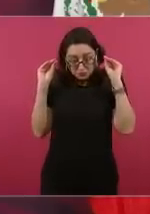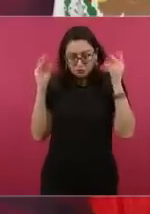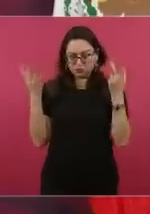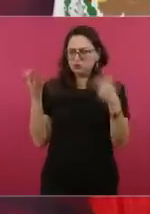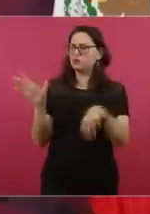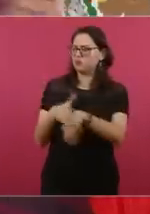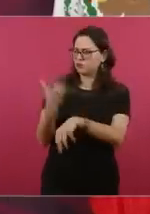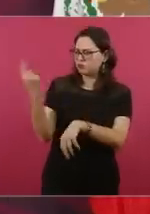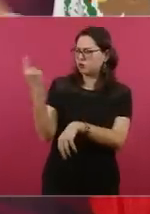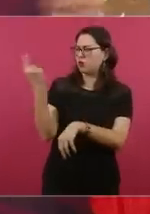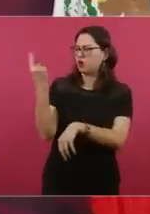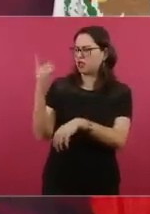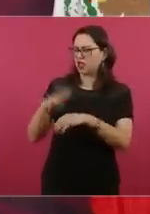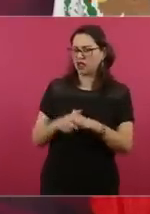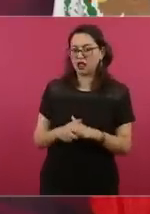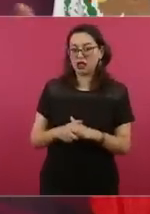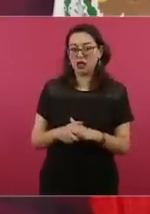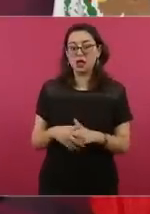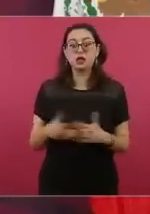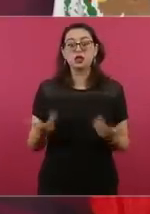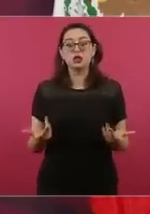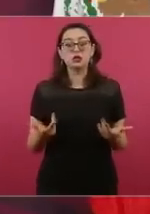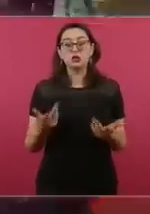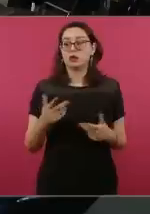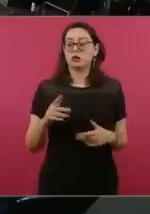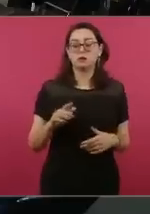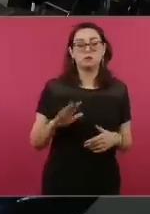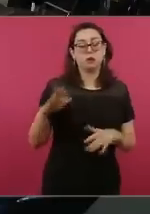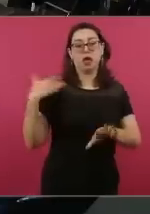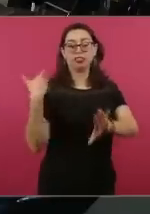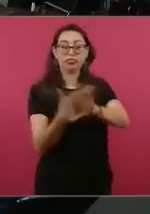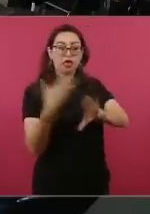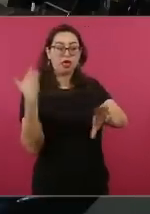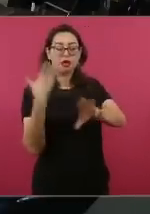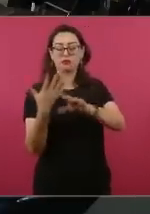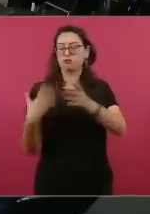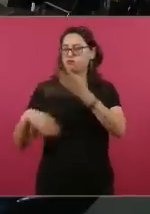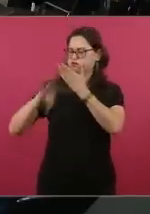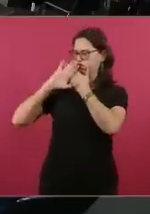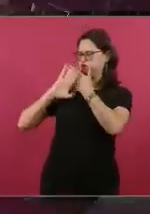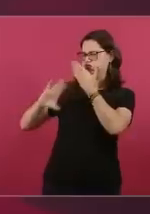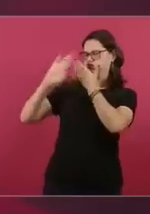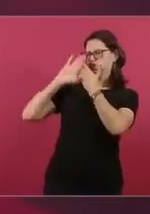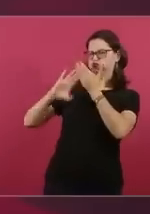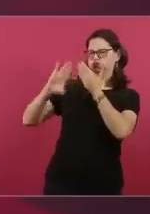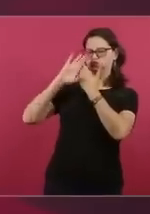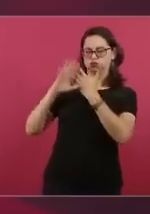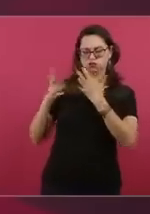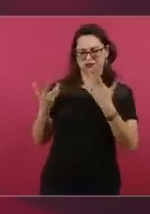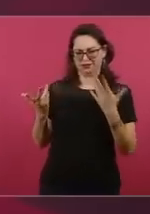Y hablar de otras cosas, ¿no? Que lamentablemente